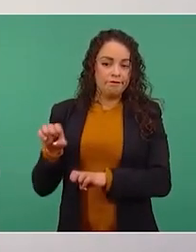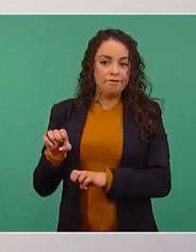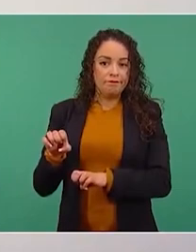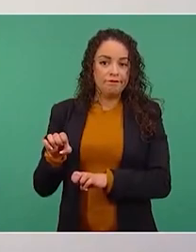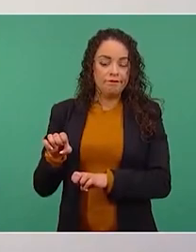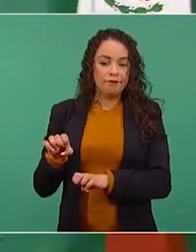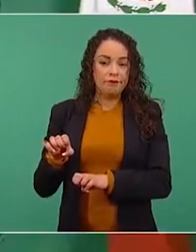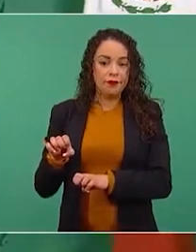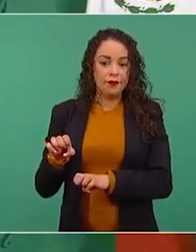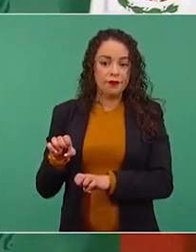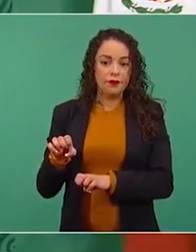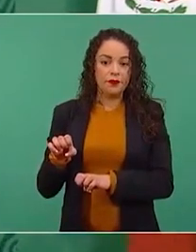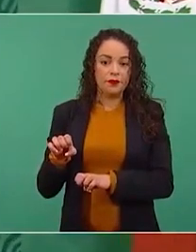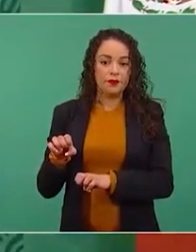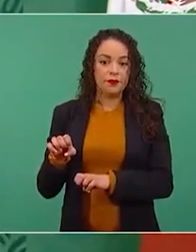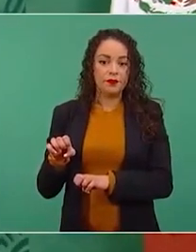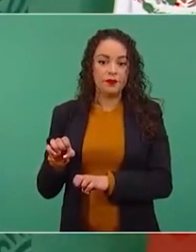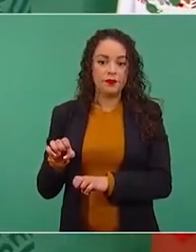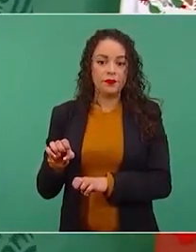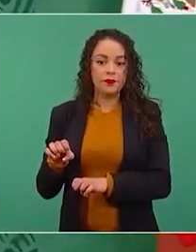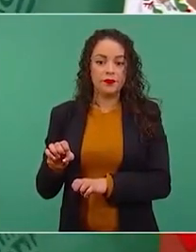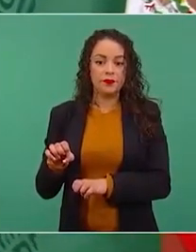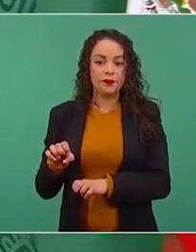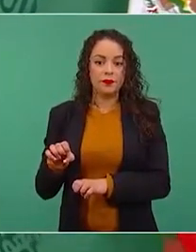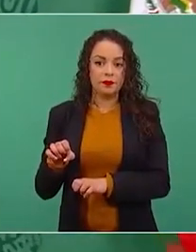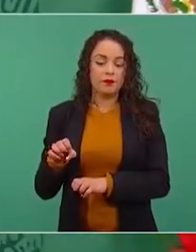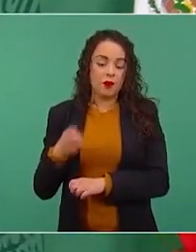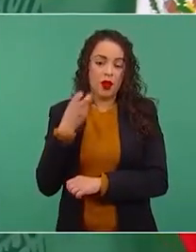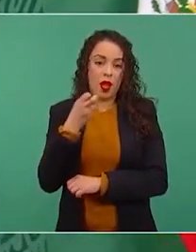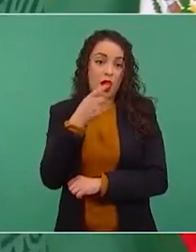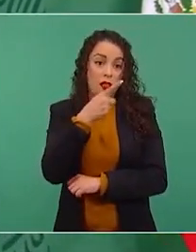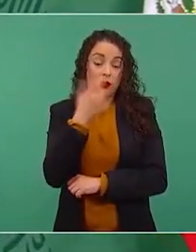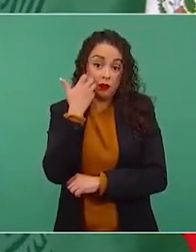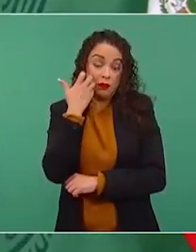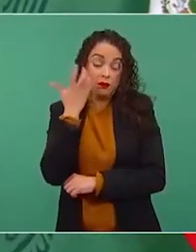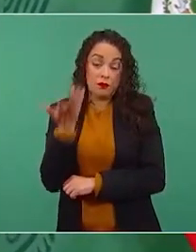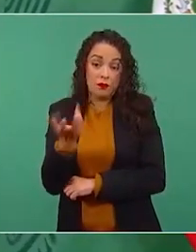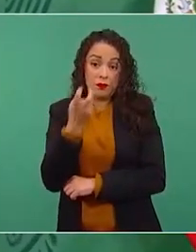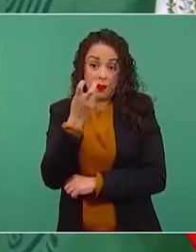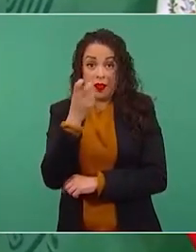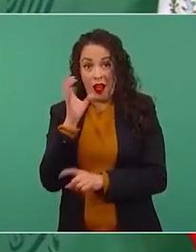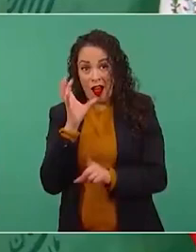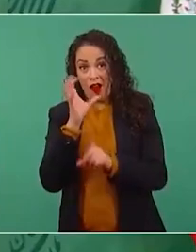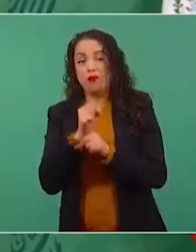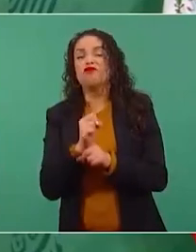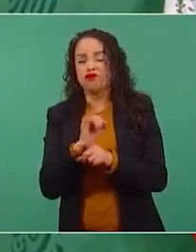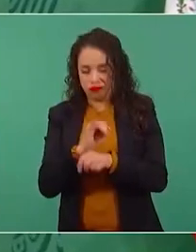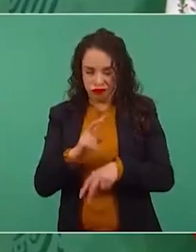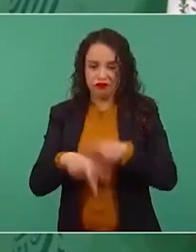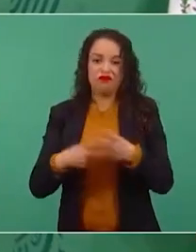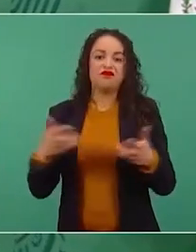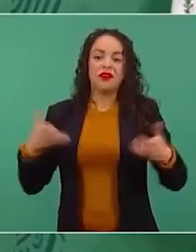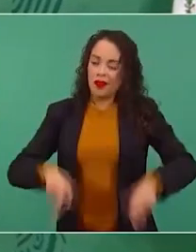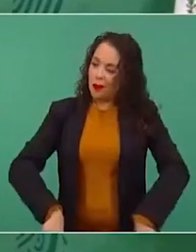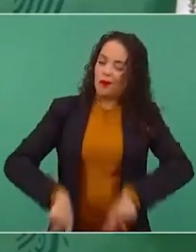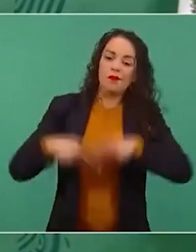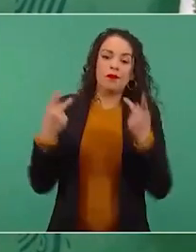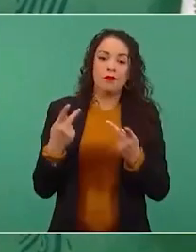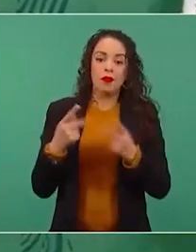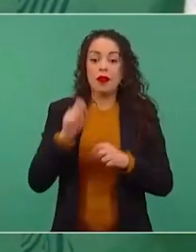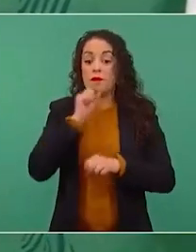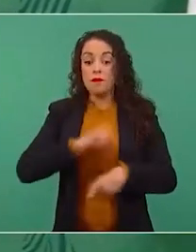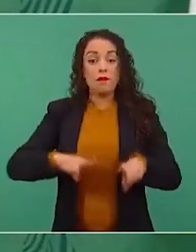porque ese era el propósito. Nos hicieron lo mismo con la industria